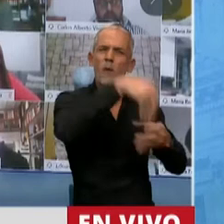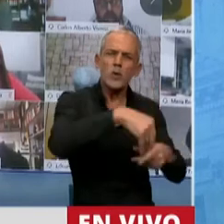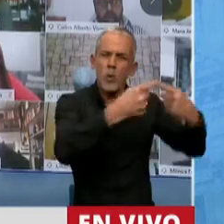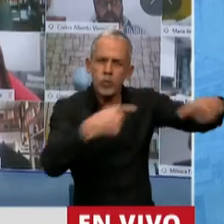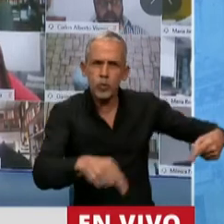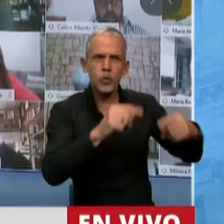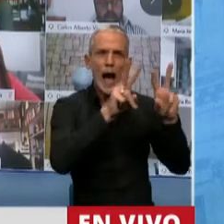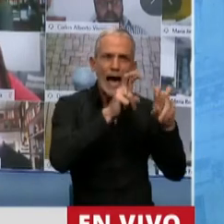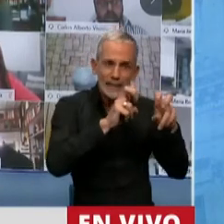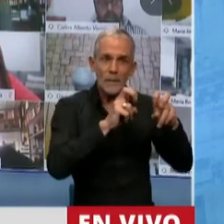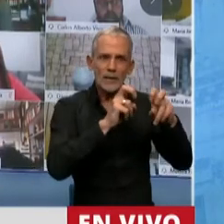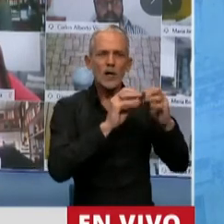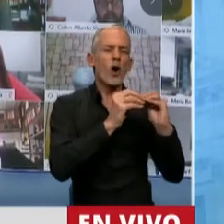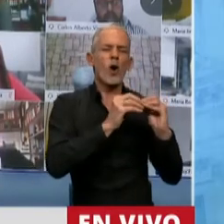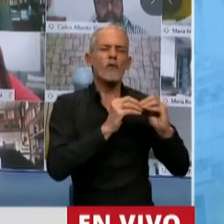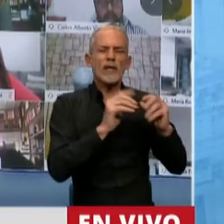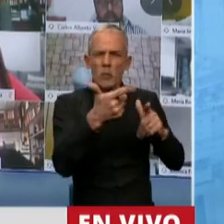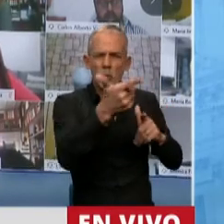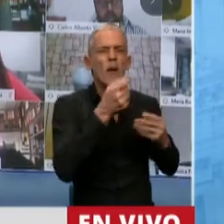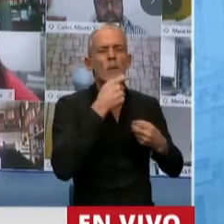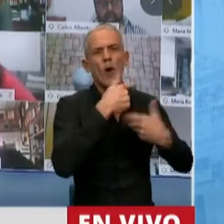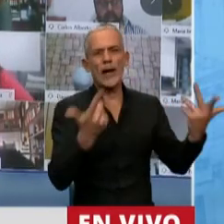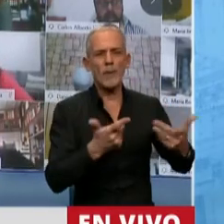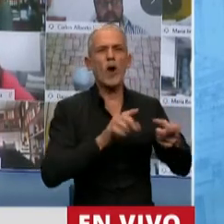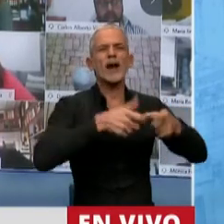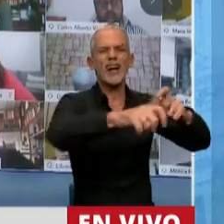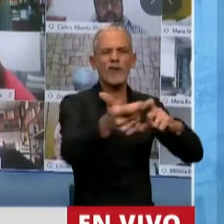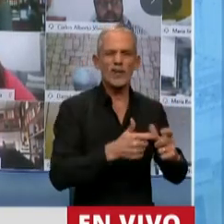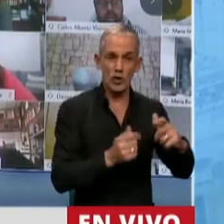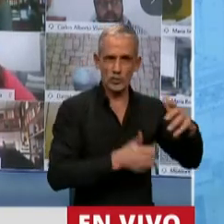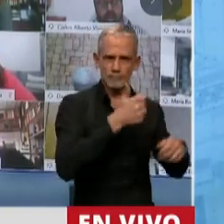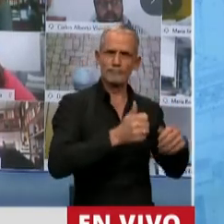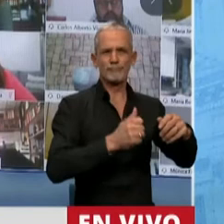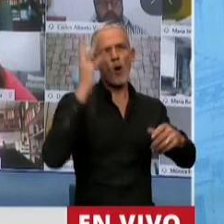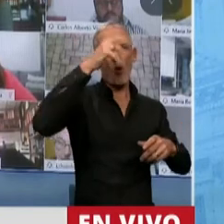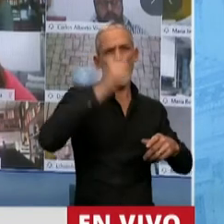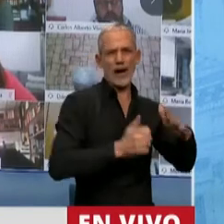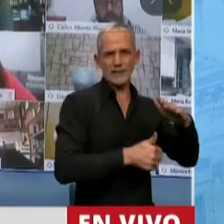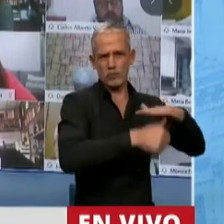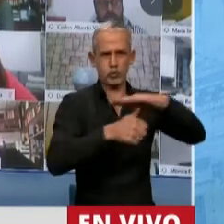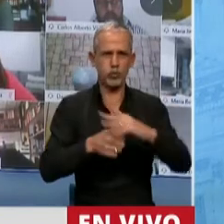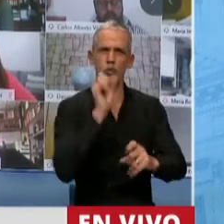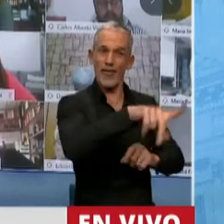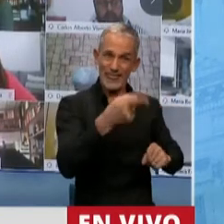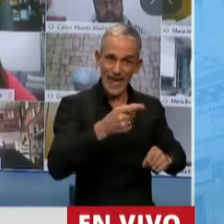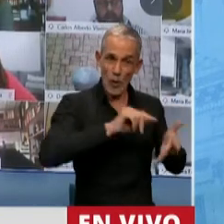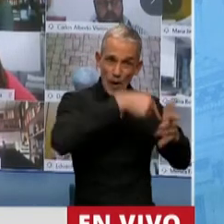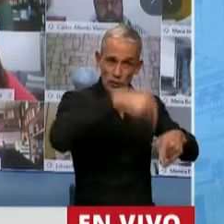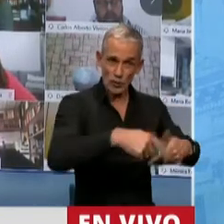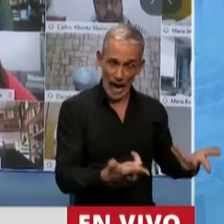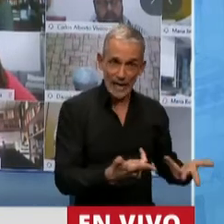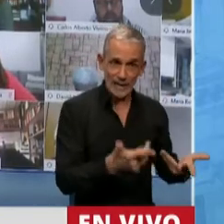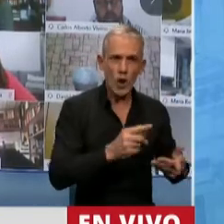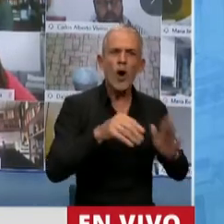tan poco conflictivas como por ejemplo la renovación del Consejo de la Magistratura, el nombramiento de jueces, la aprobación